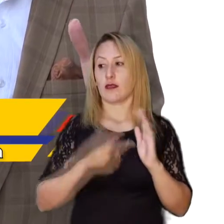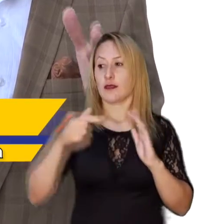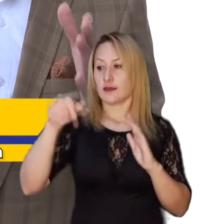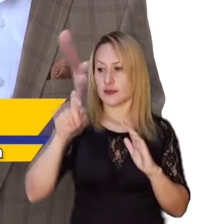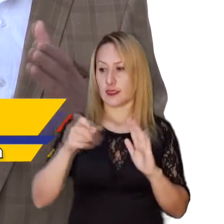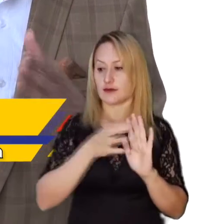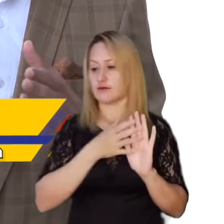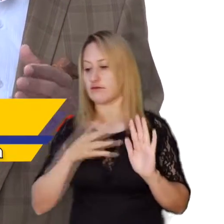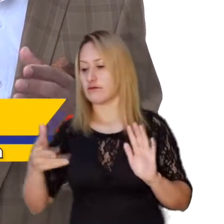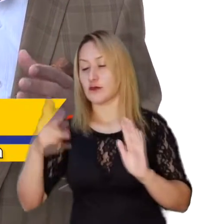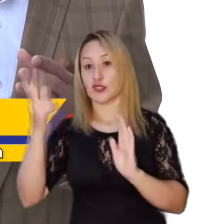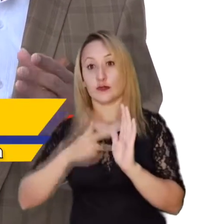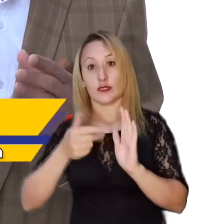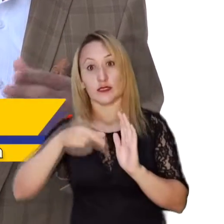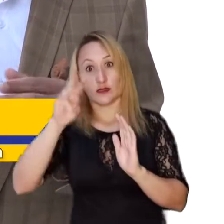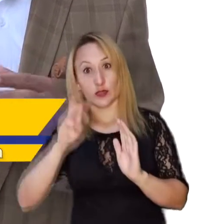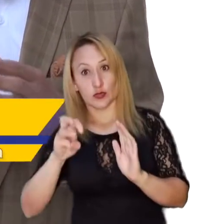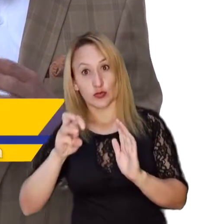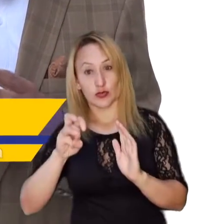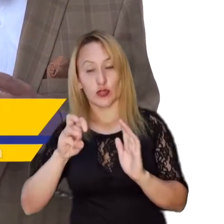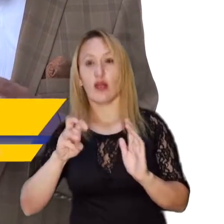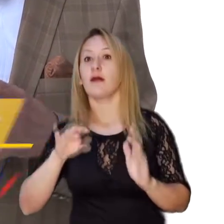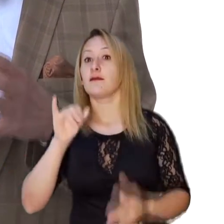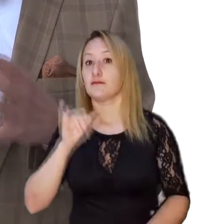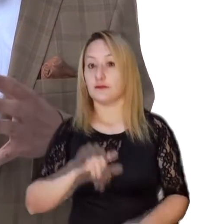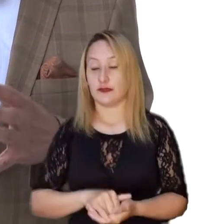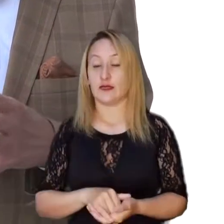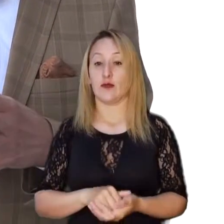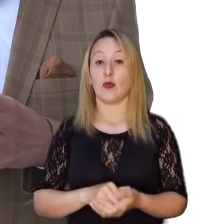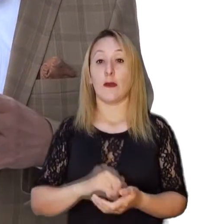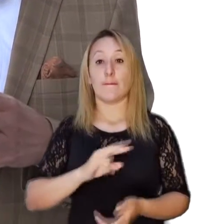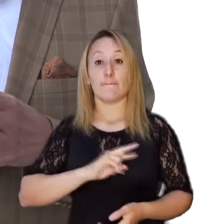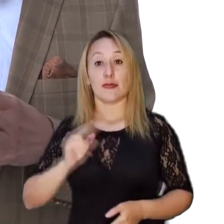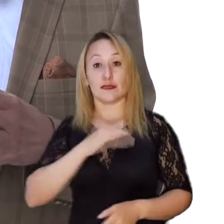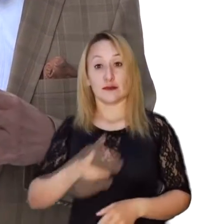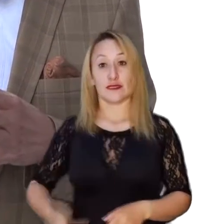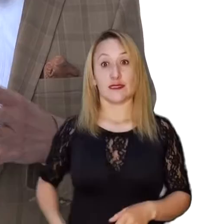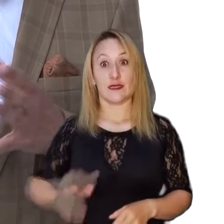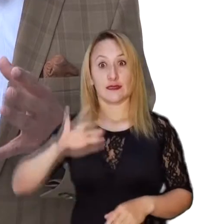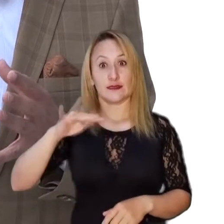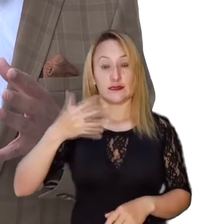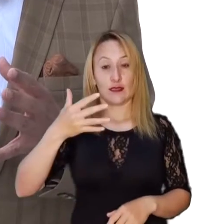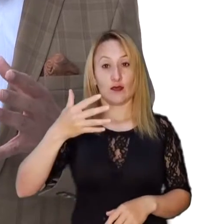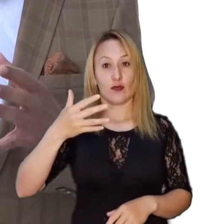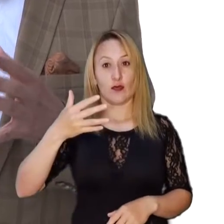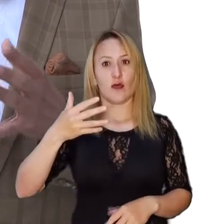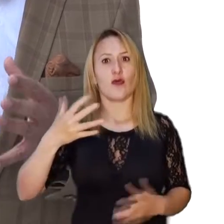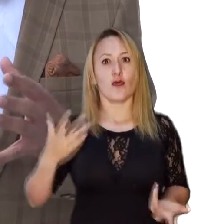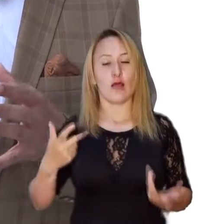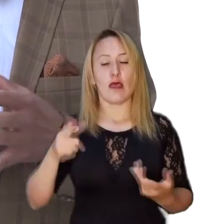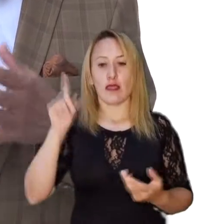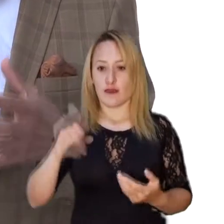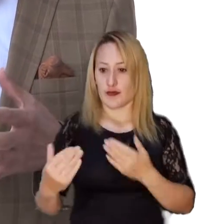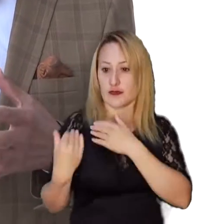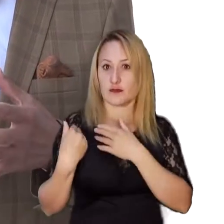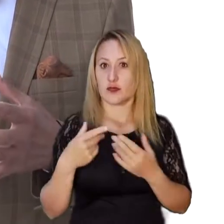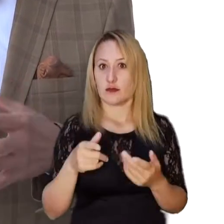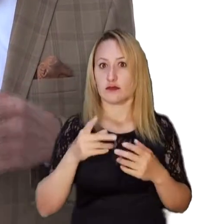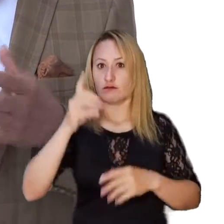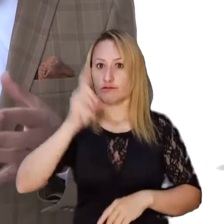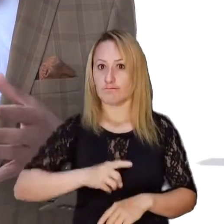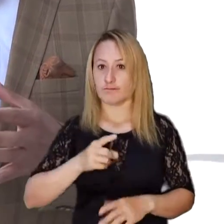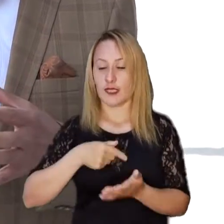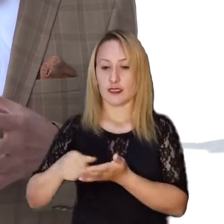2016 al 2018, igualmente cinco vicepresidentes financieros que tendrán que responder por las